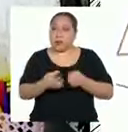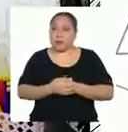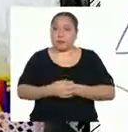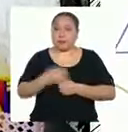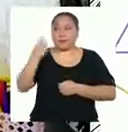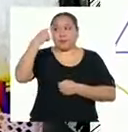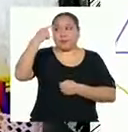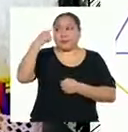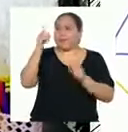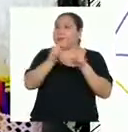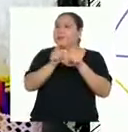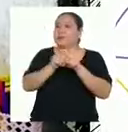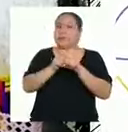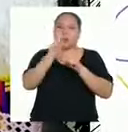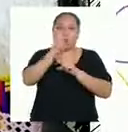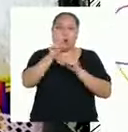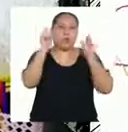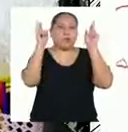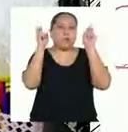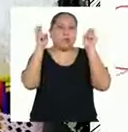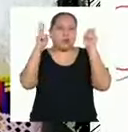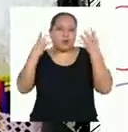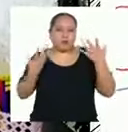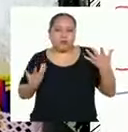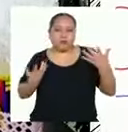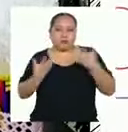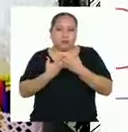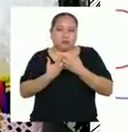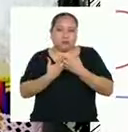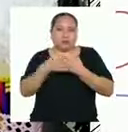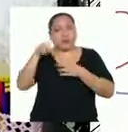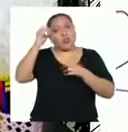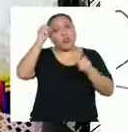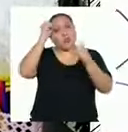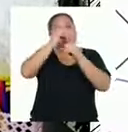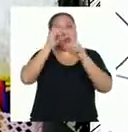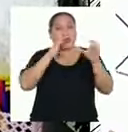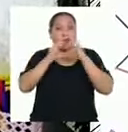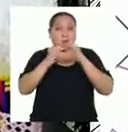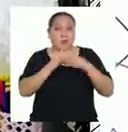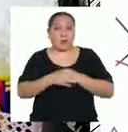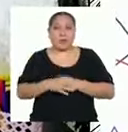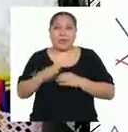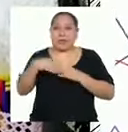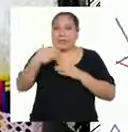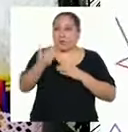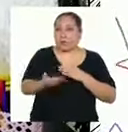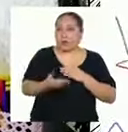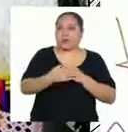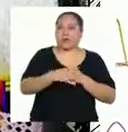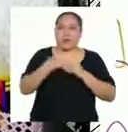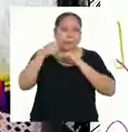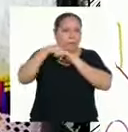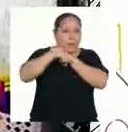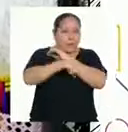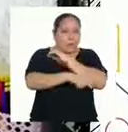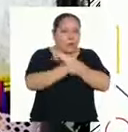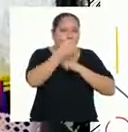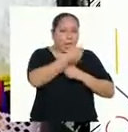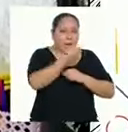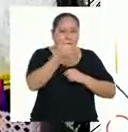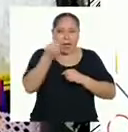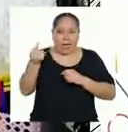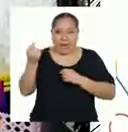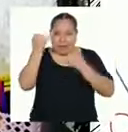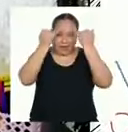Pensé además en un título que se alínea con la situación comunicativa que se había planteado. Después de eso y profundizar un poco más